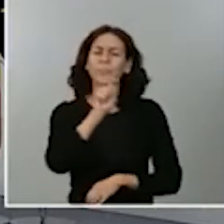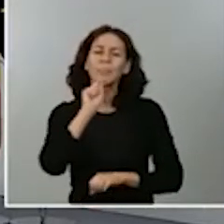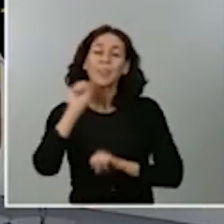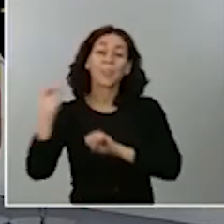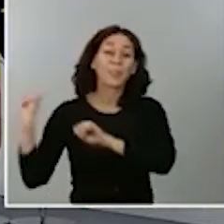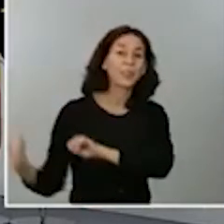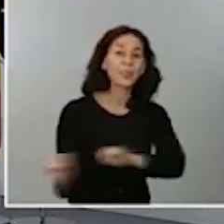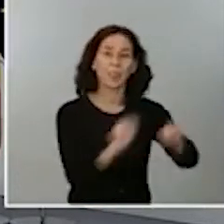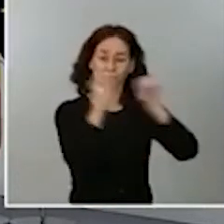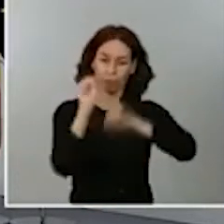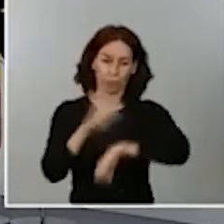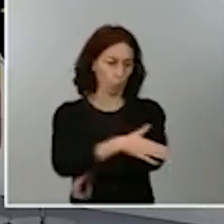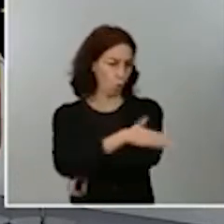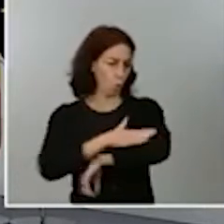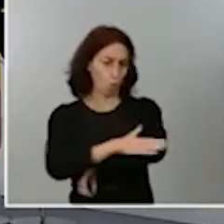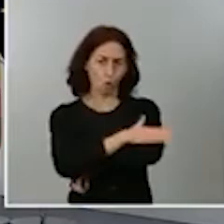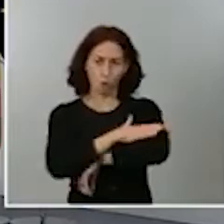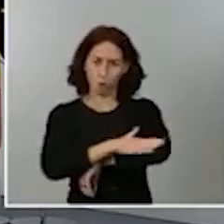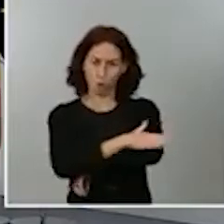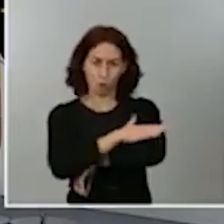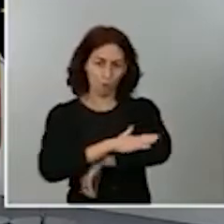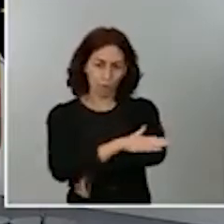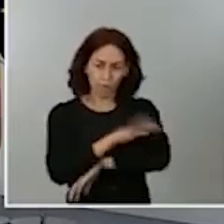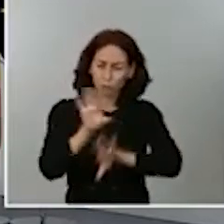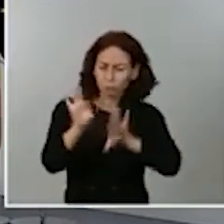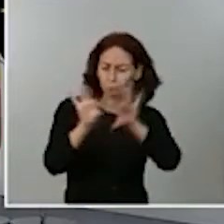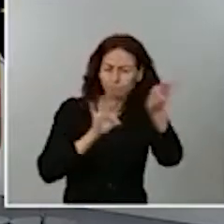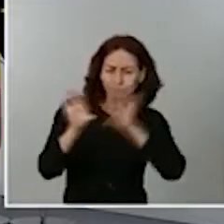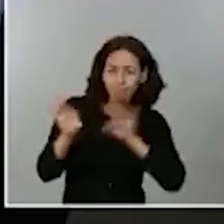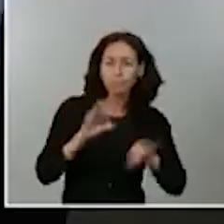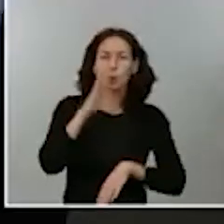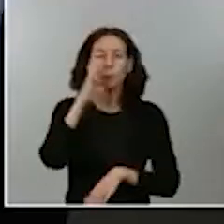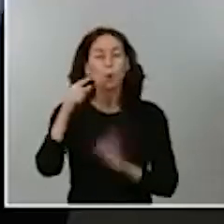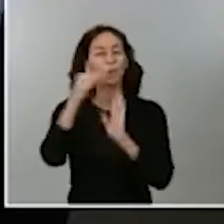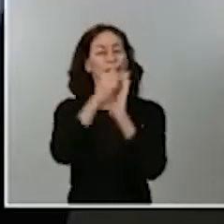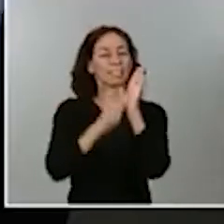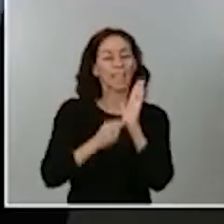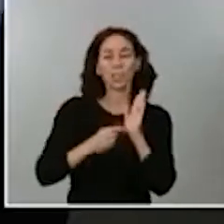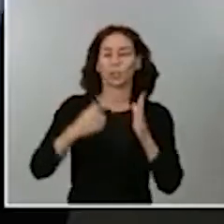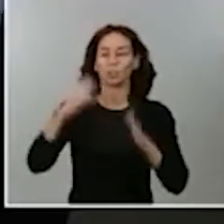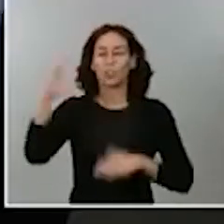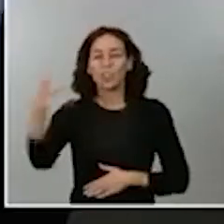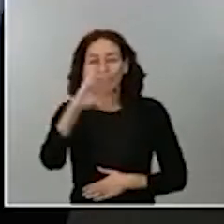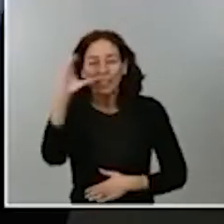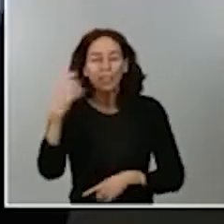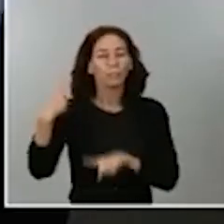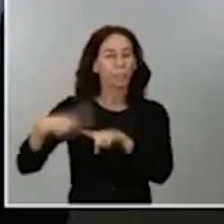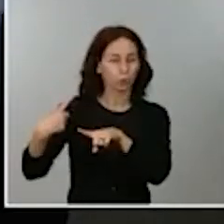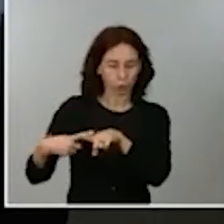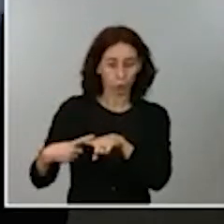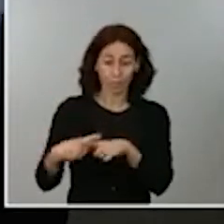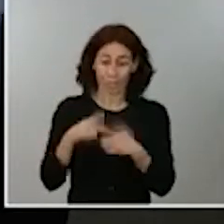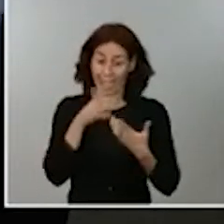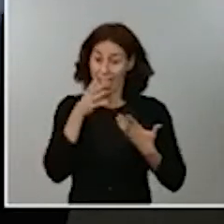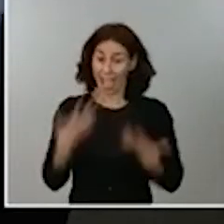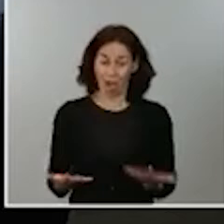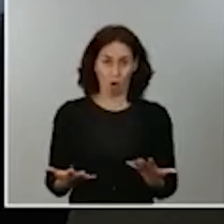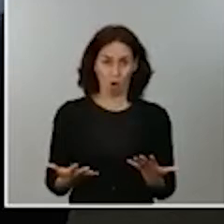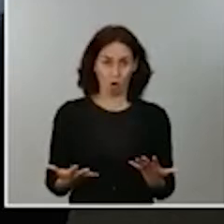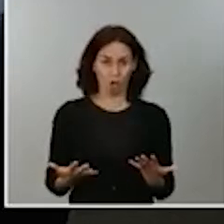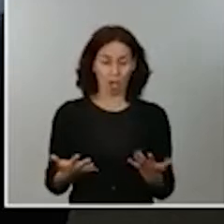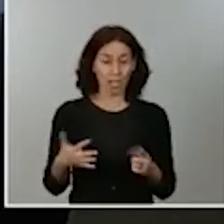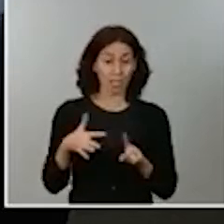en la lucha contra el coronavirus se tomaron por criterios científicos y según evidencias científicas. Pues bien, ahora nos encontramos con más de 7.000